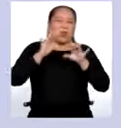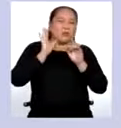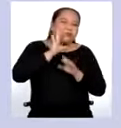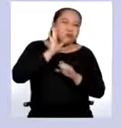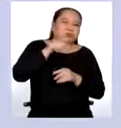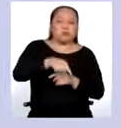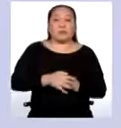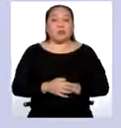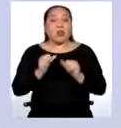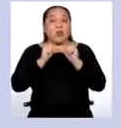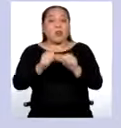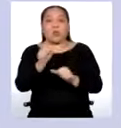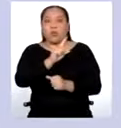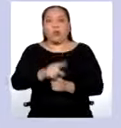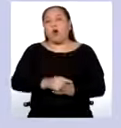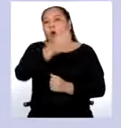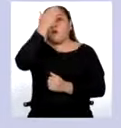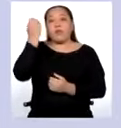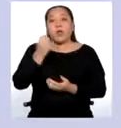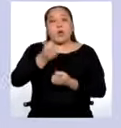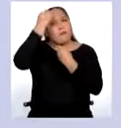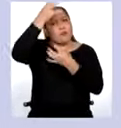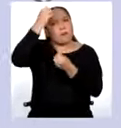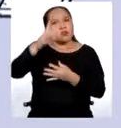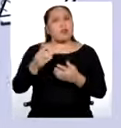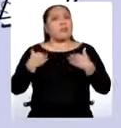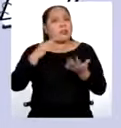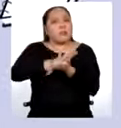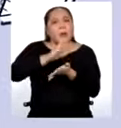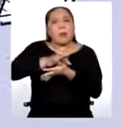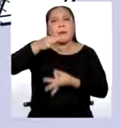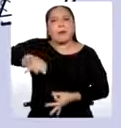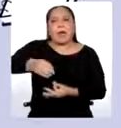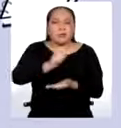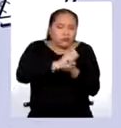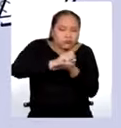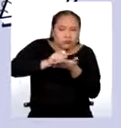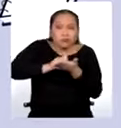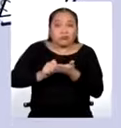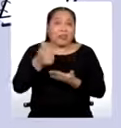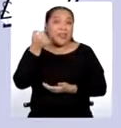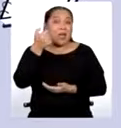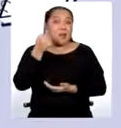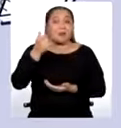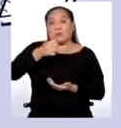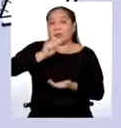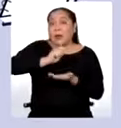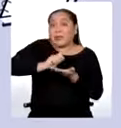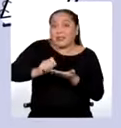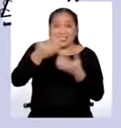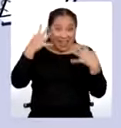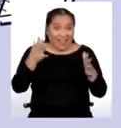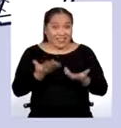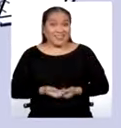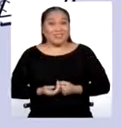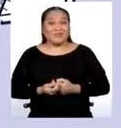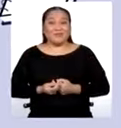continuar, para que no se escape ninguna información, asegura de tener a la mano papel, tomar notas, lápiz y lapicero. ¿Ya los tienes?